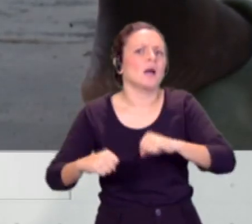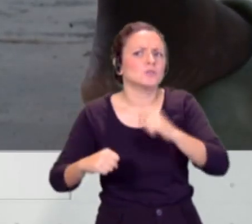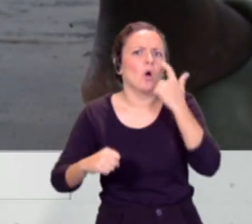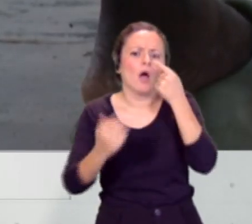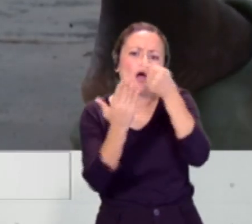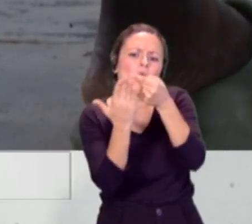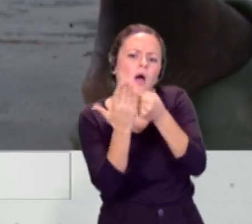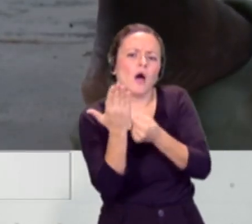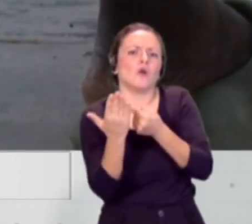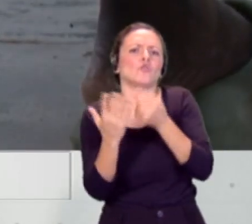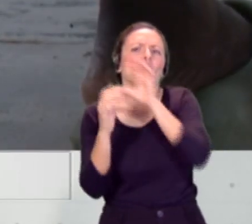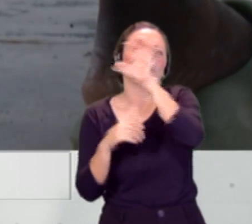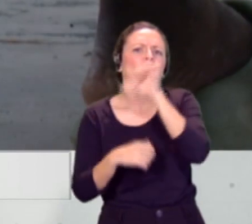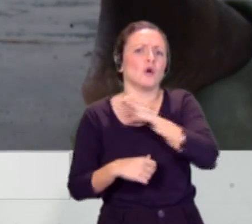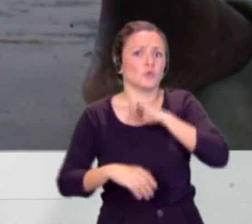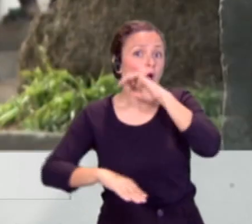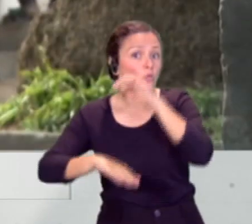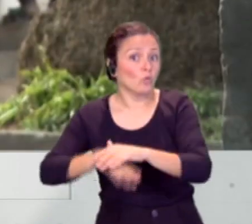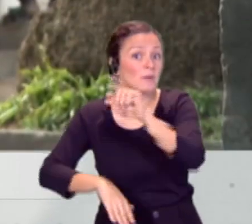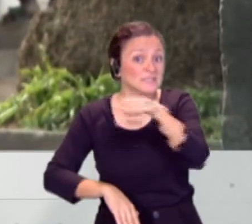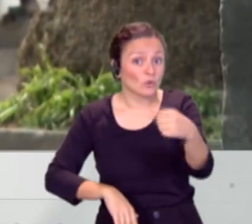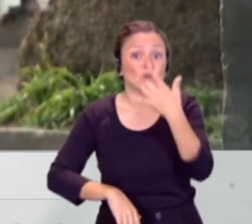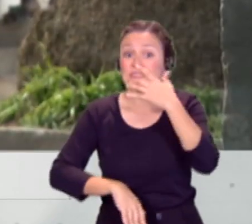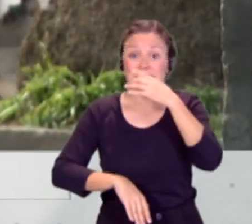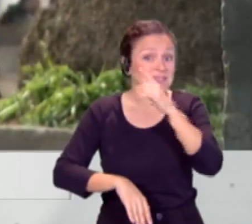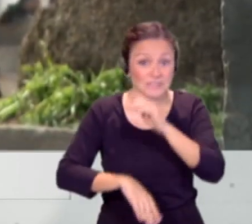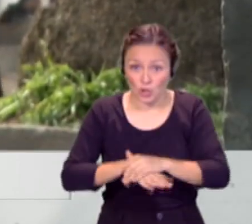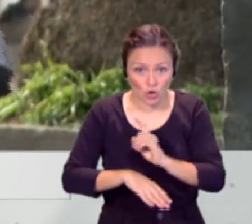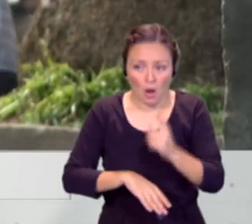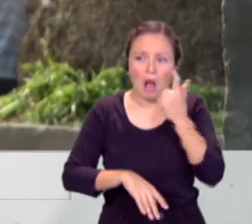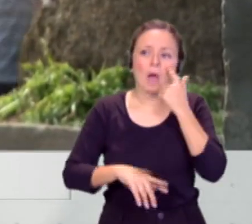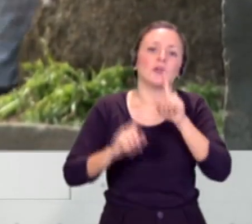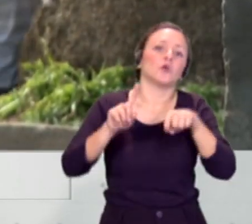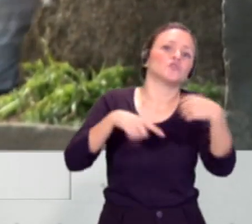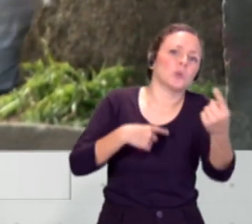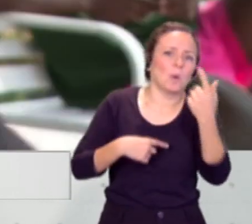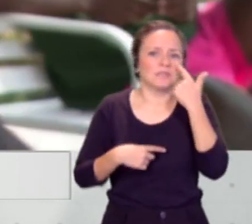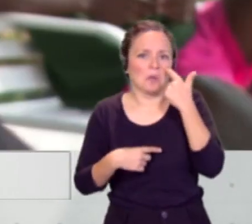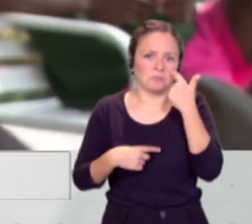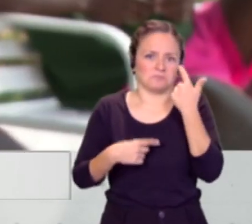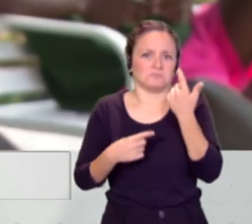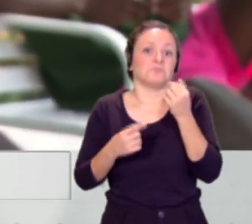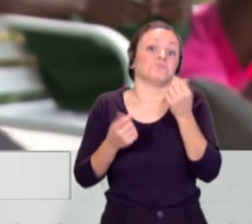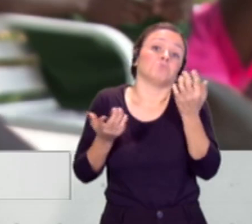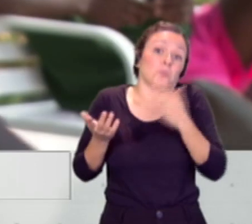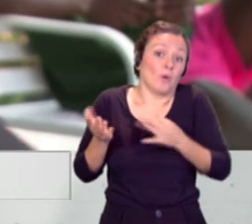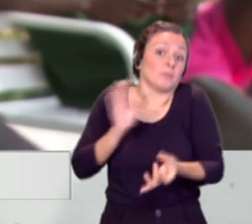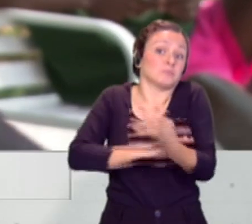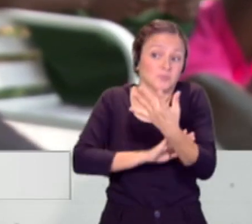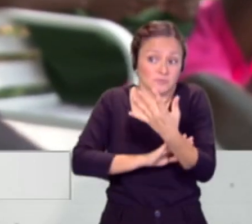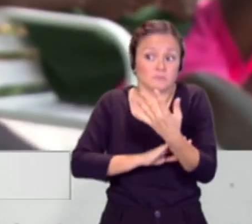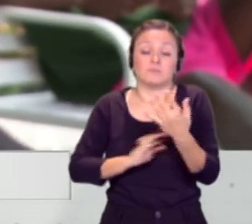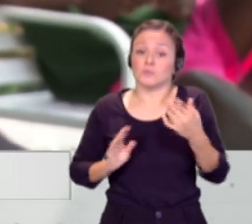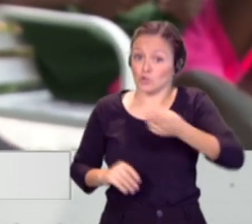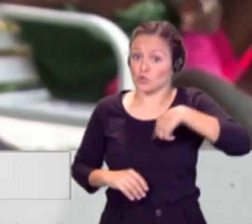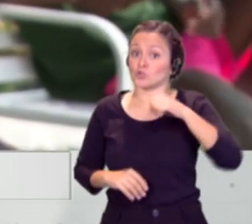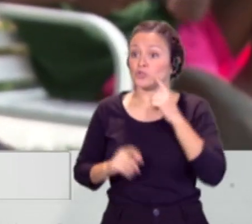esas comunidades autónomas si se están cumpliendo o no se están cumpliendo y cuáles son las consecuencias en caso de incumplimiento que podrían derivarse. Habrá que